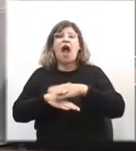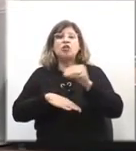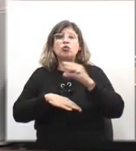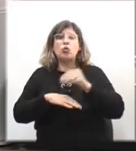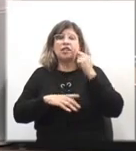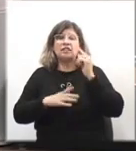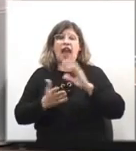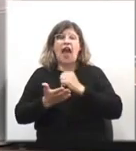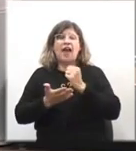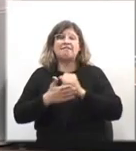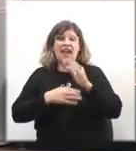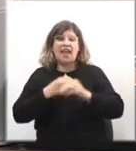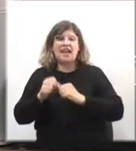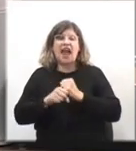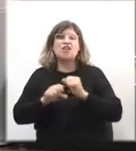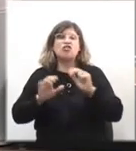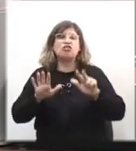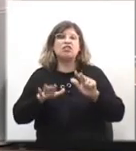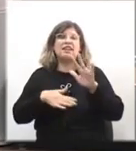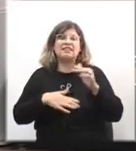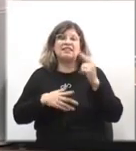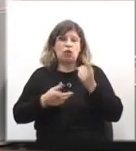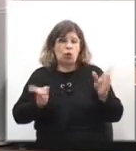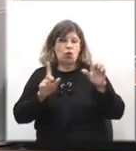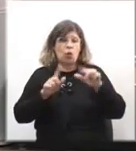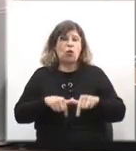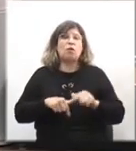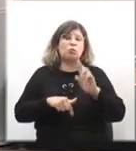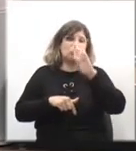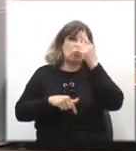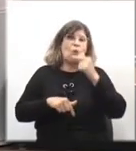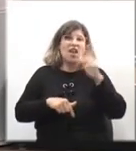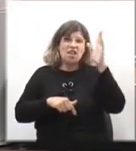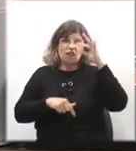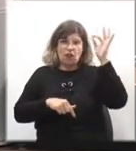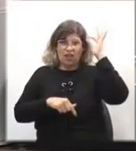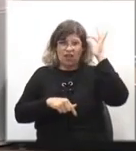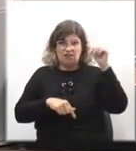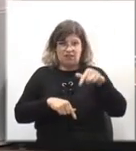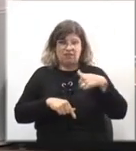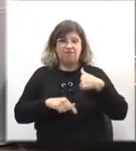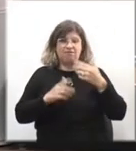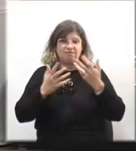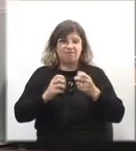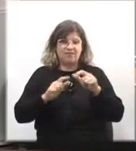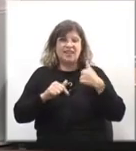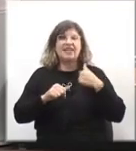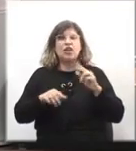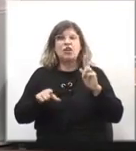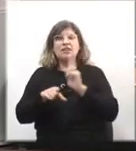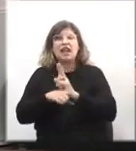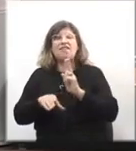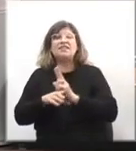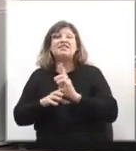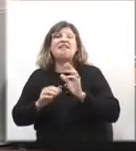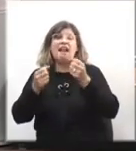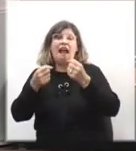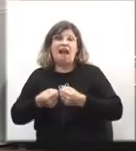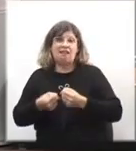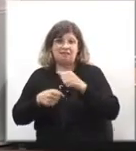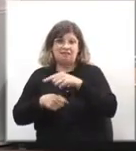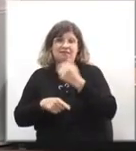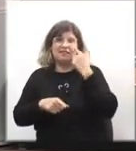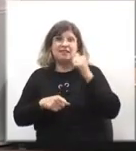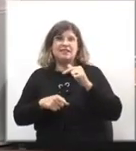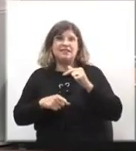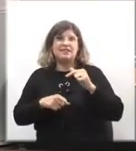año 85 cuando volvemos a Uruguay y a Frayventus. Me quiero detener en las visitas al penal. La onda